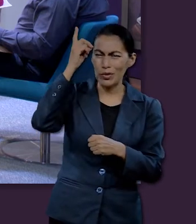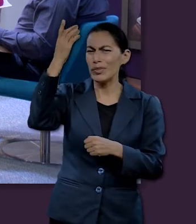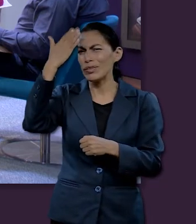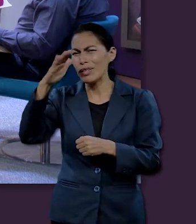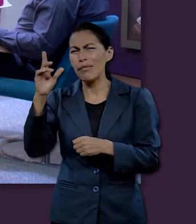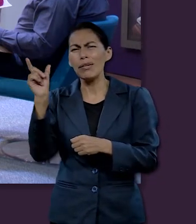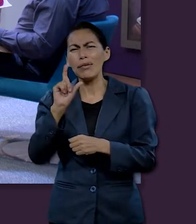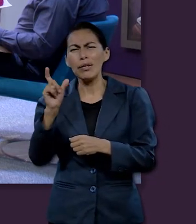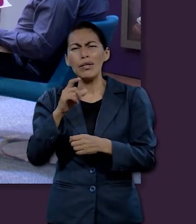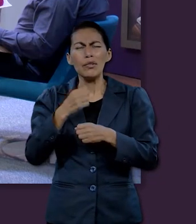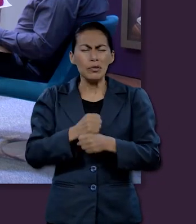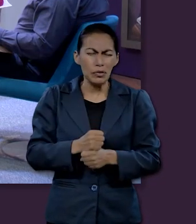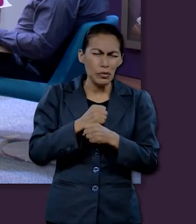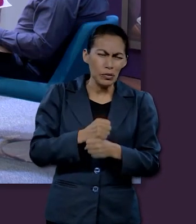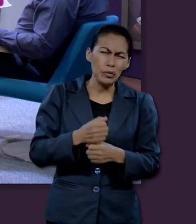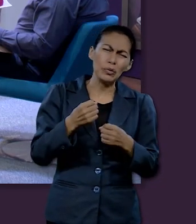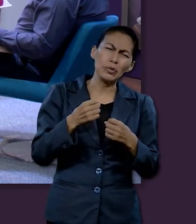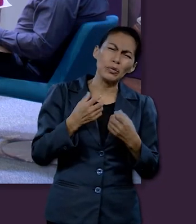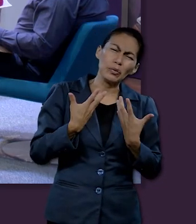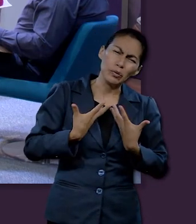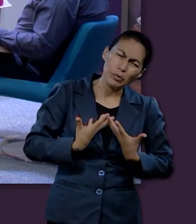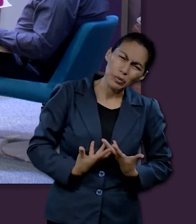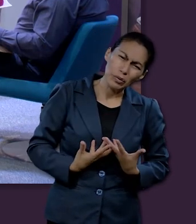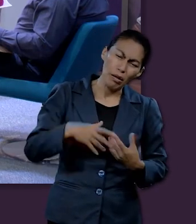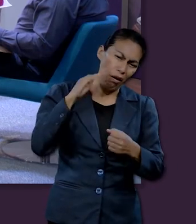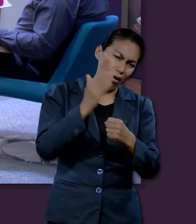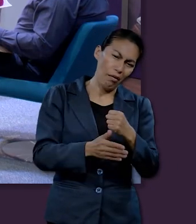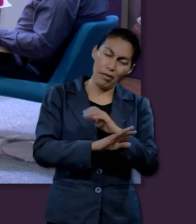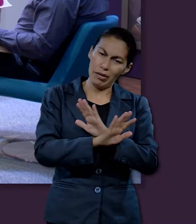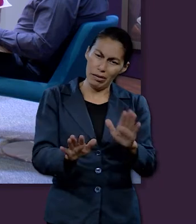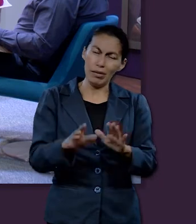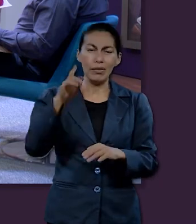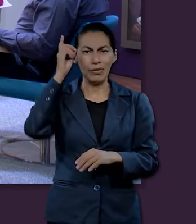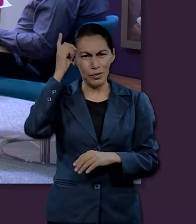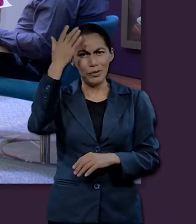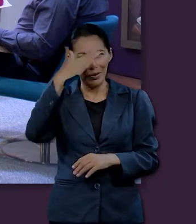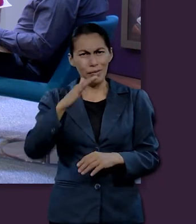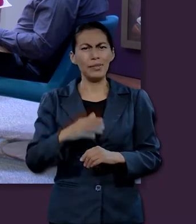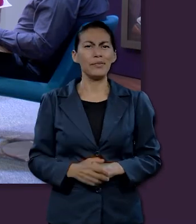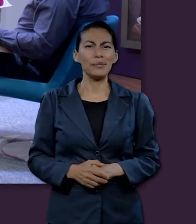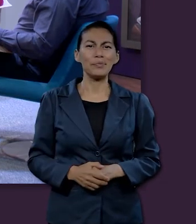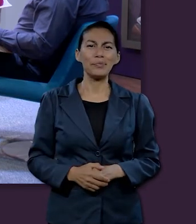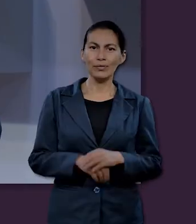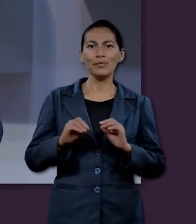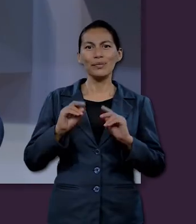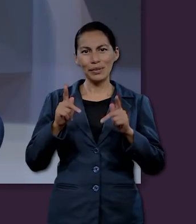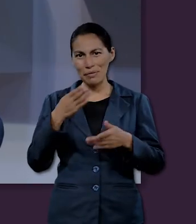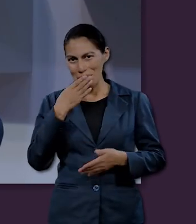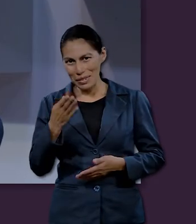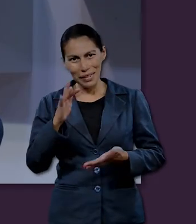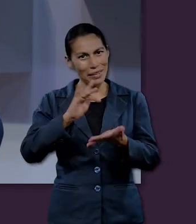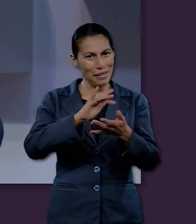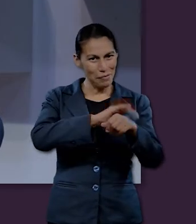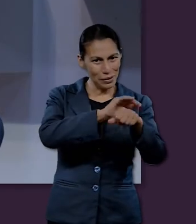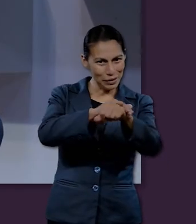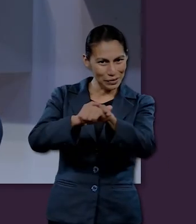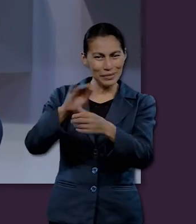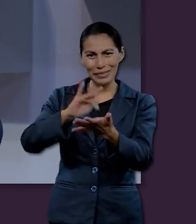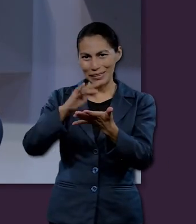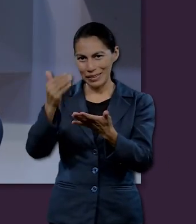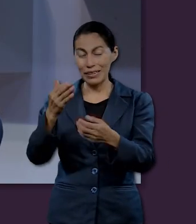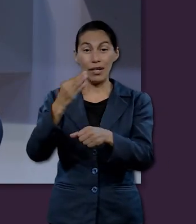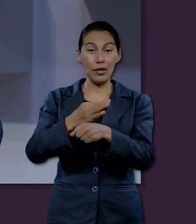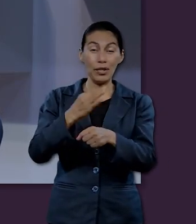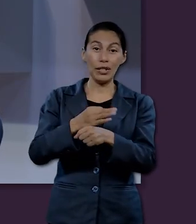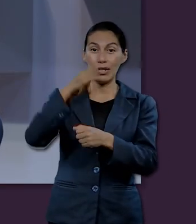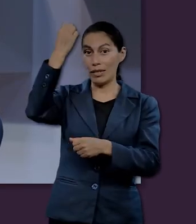porque él sabe en qué momento va a ponerle fin a las aflicciones. Muy bien. Muchas gracias, amigos. En este momento vamos